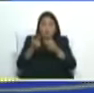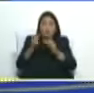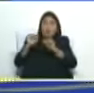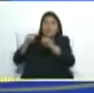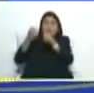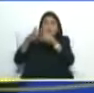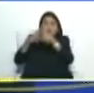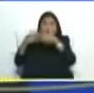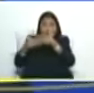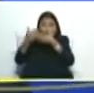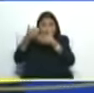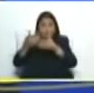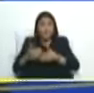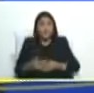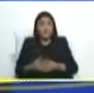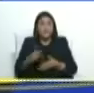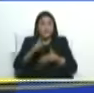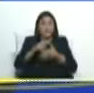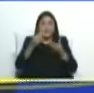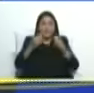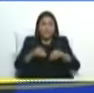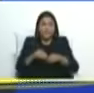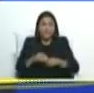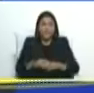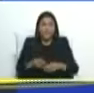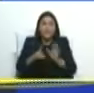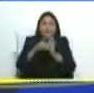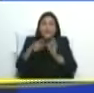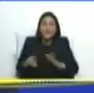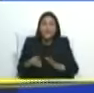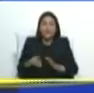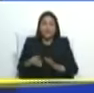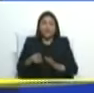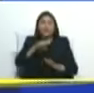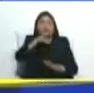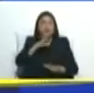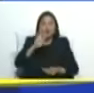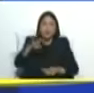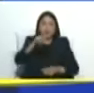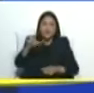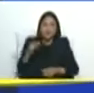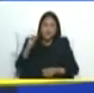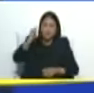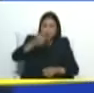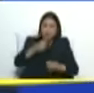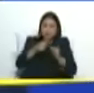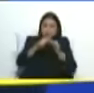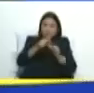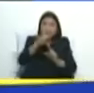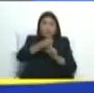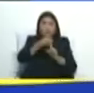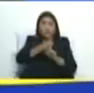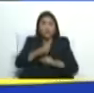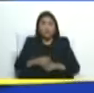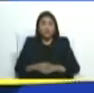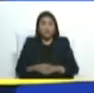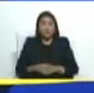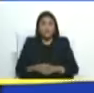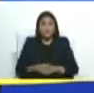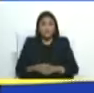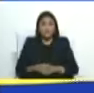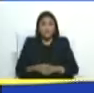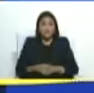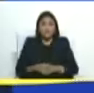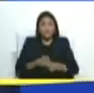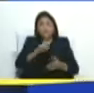quinto consenso avanzar en la recuperación de los derechos históricos sobre la Guayana esequivo creo que ha quedado redondito el año